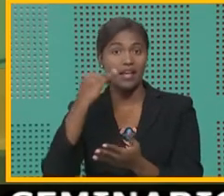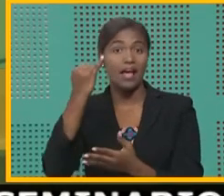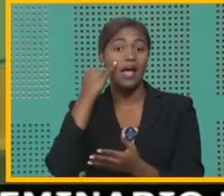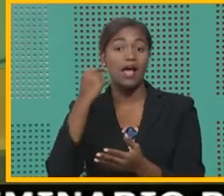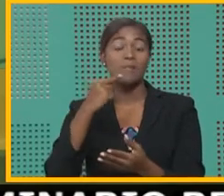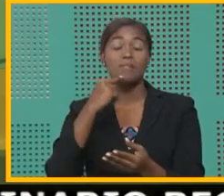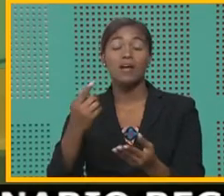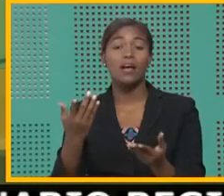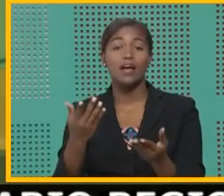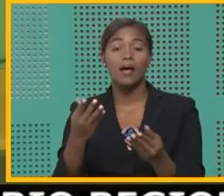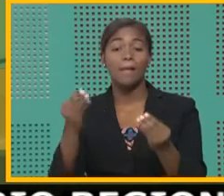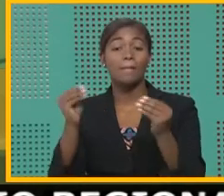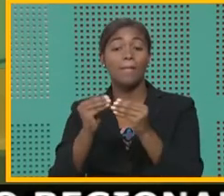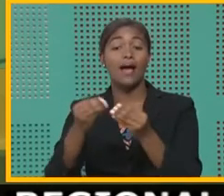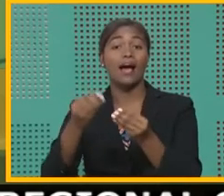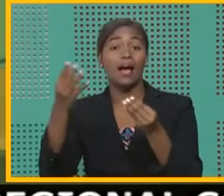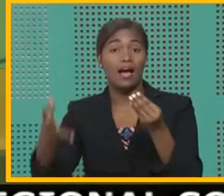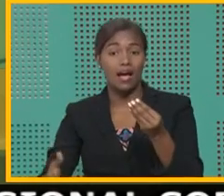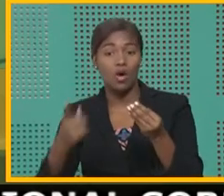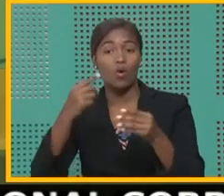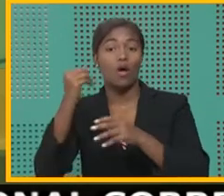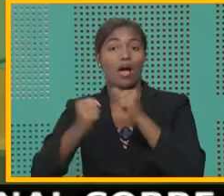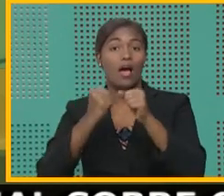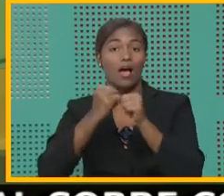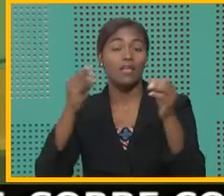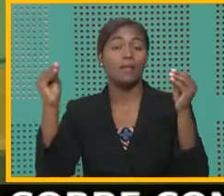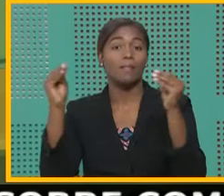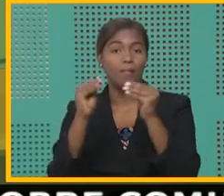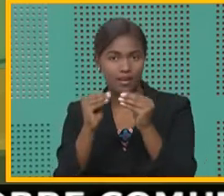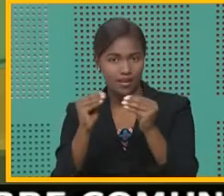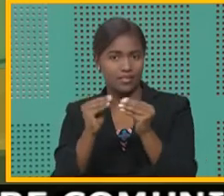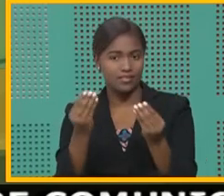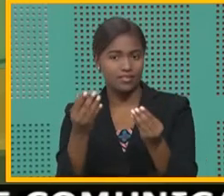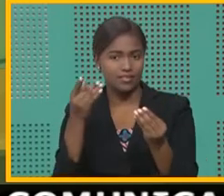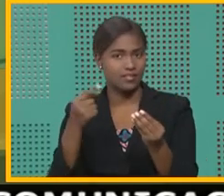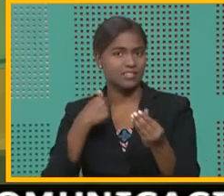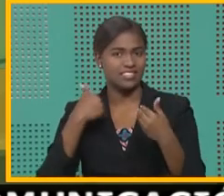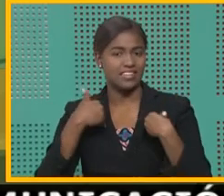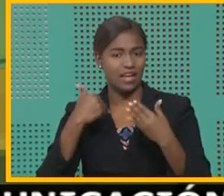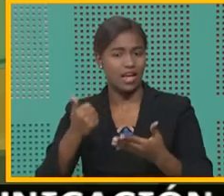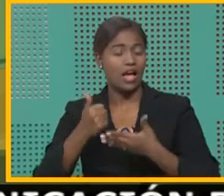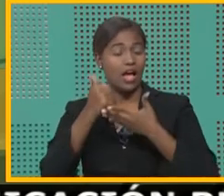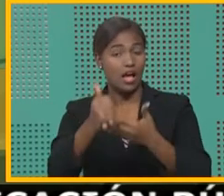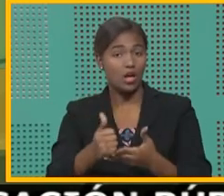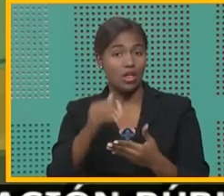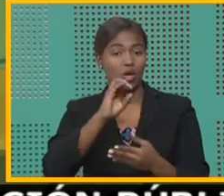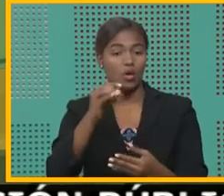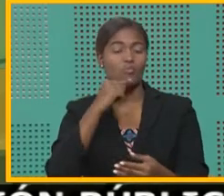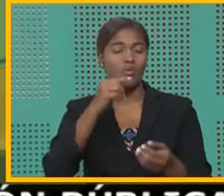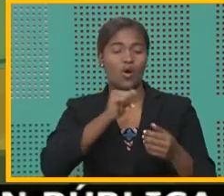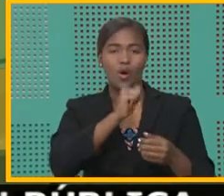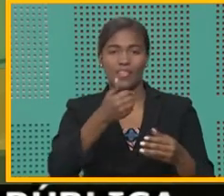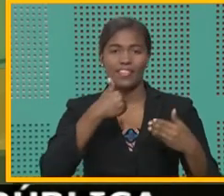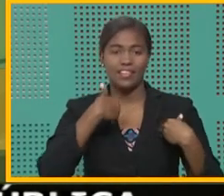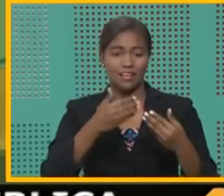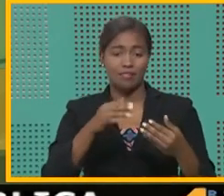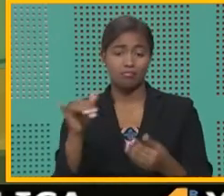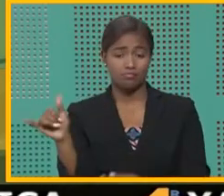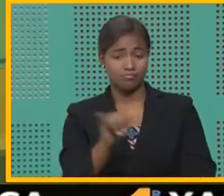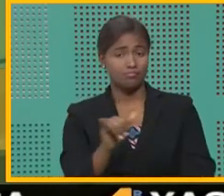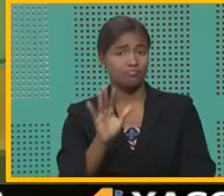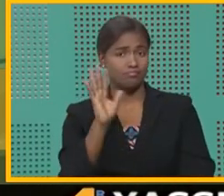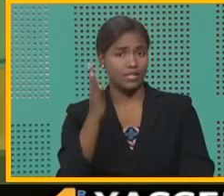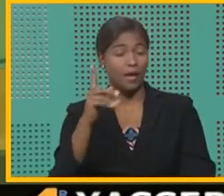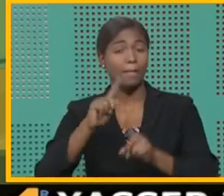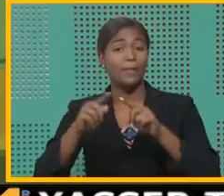ligeramente más caro, con un año más de garantía, que un artículo que sea similar, pero